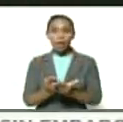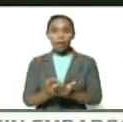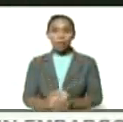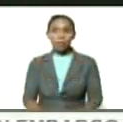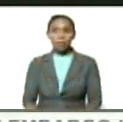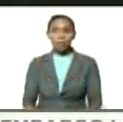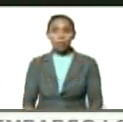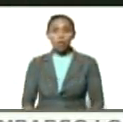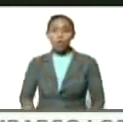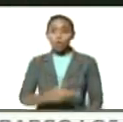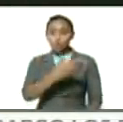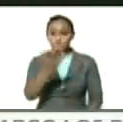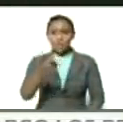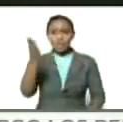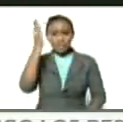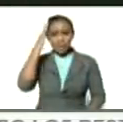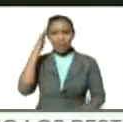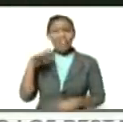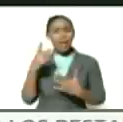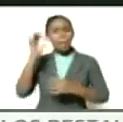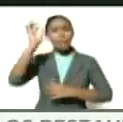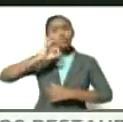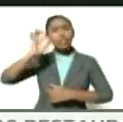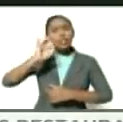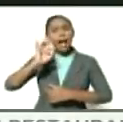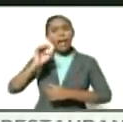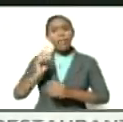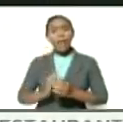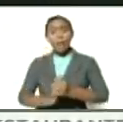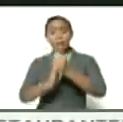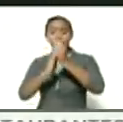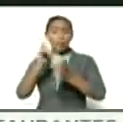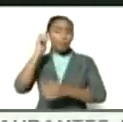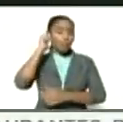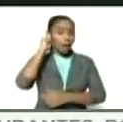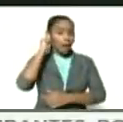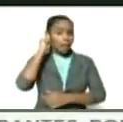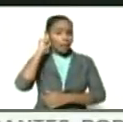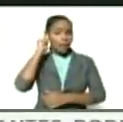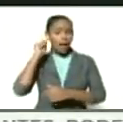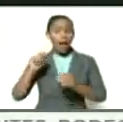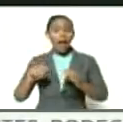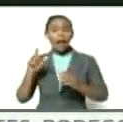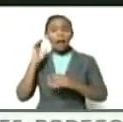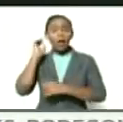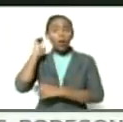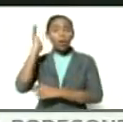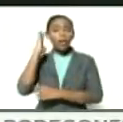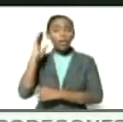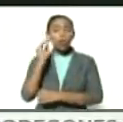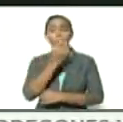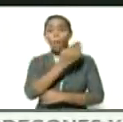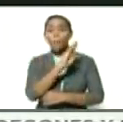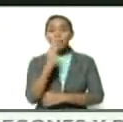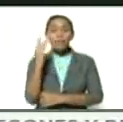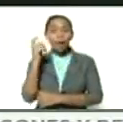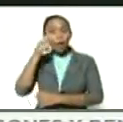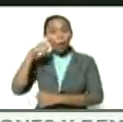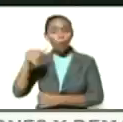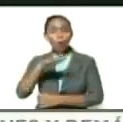ustedes saben qué porcentaje de líderes mujeres tenemos en el congreso bicentenario de los pueblos